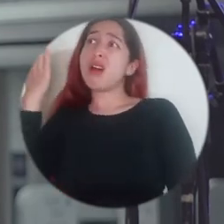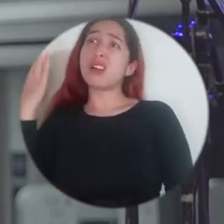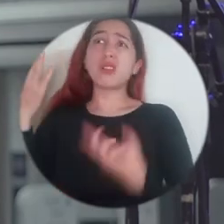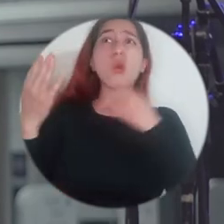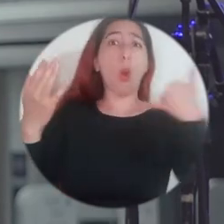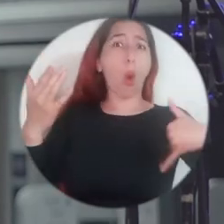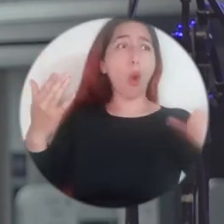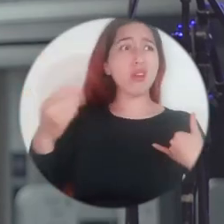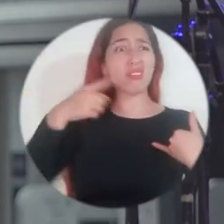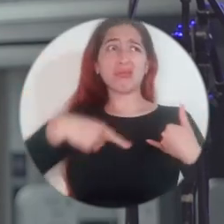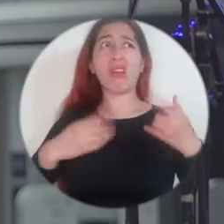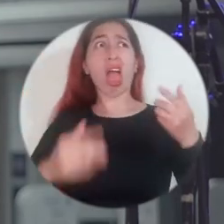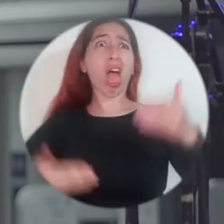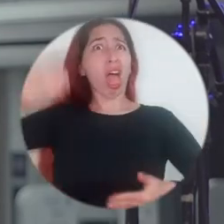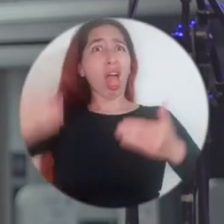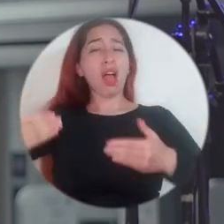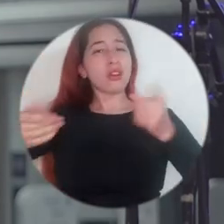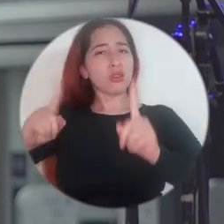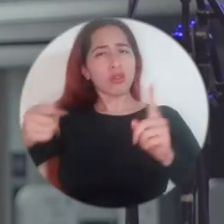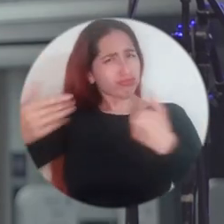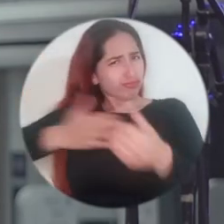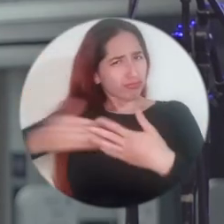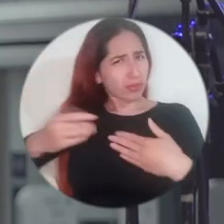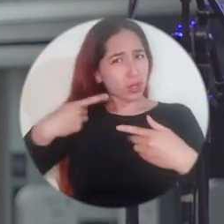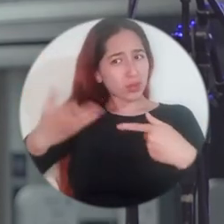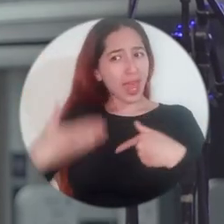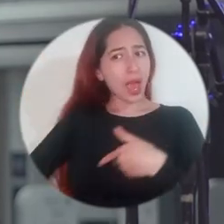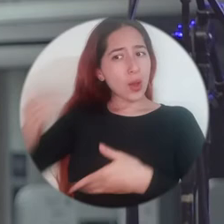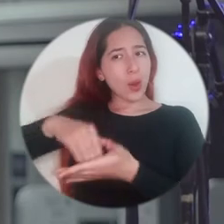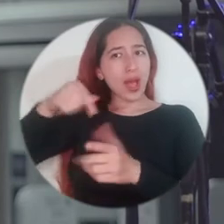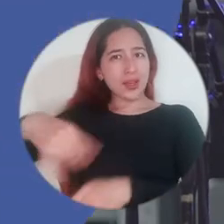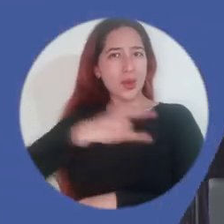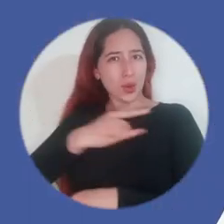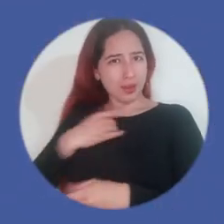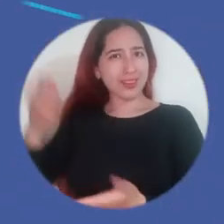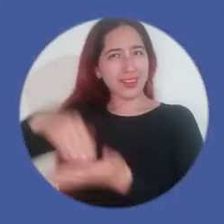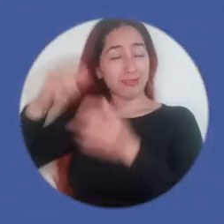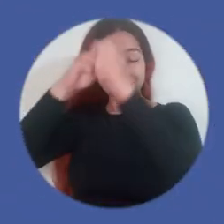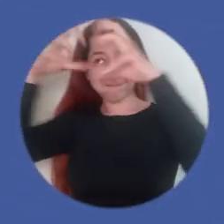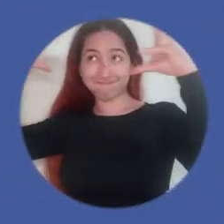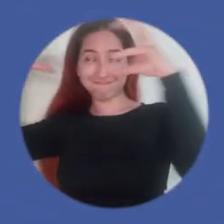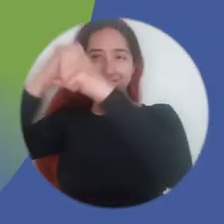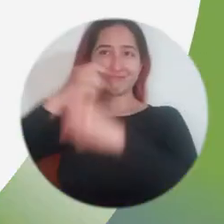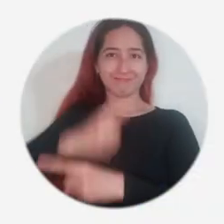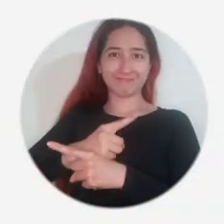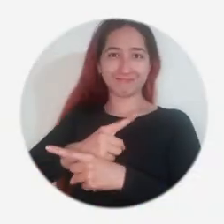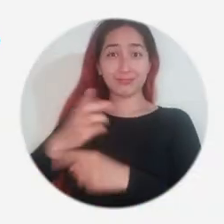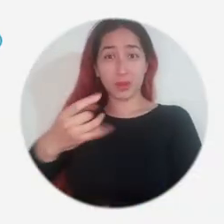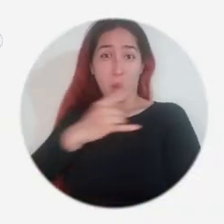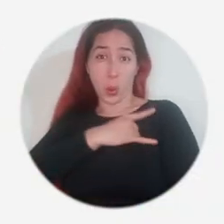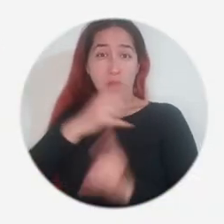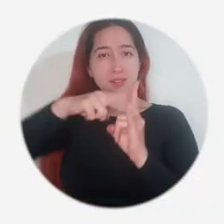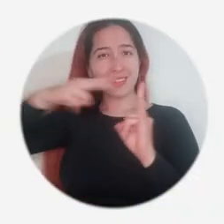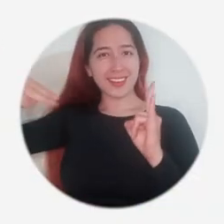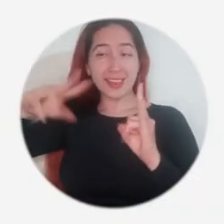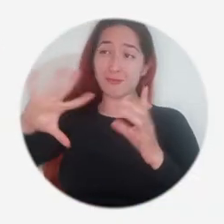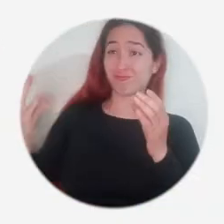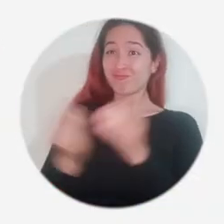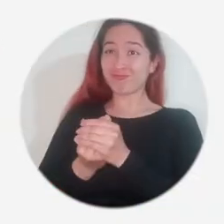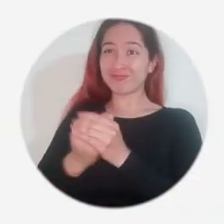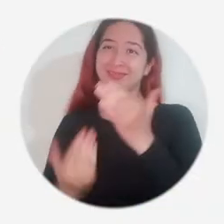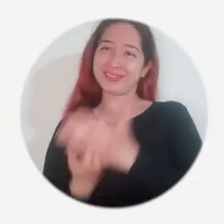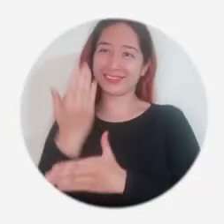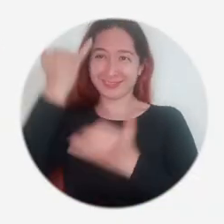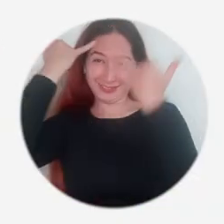importa la edad que tengan, siempre tienen que volver a ella para cumplir sus sueños. Universidad del Magdalena, aún más